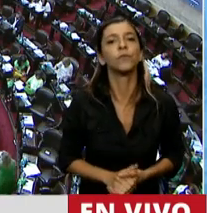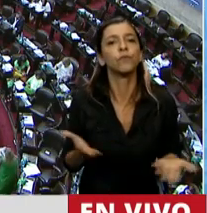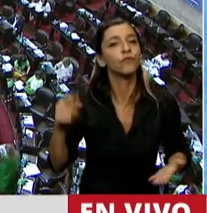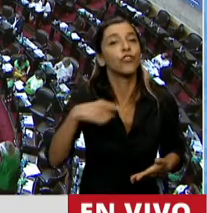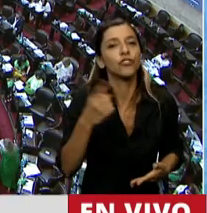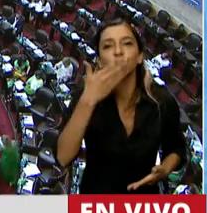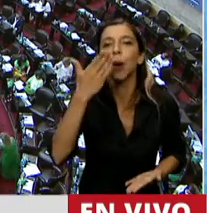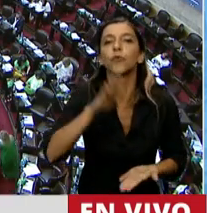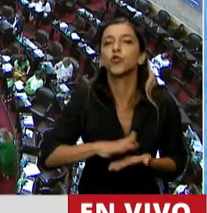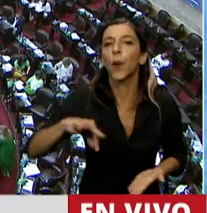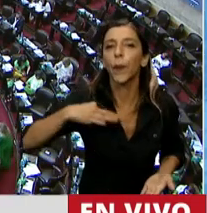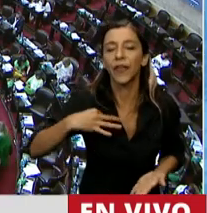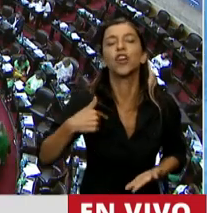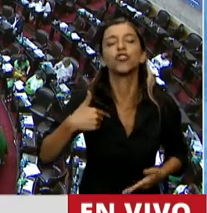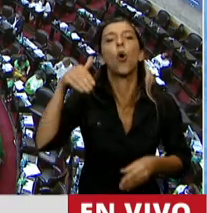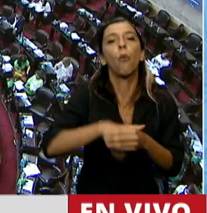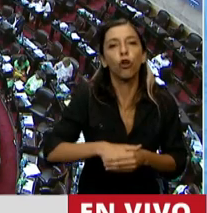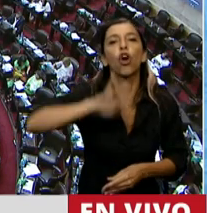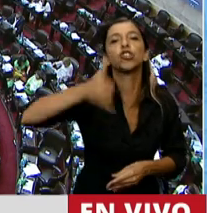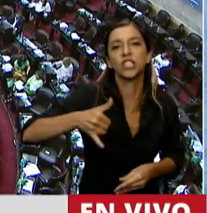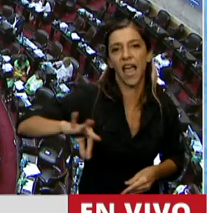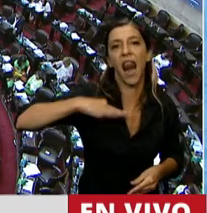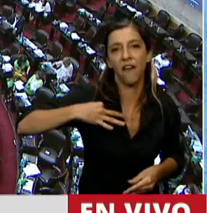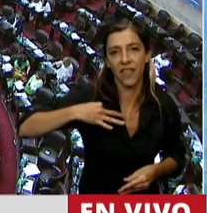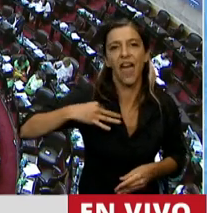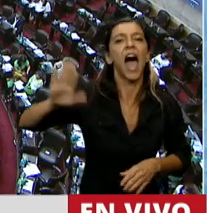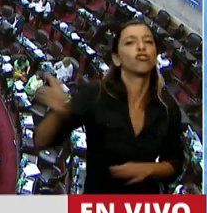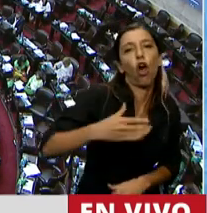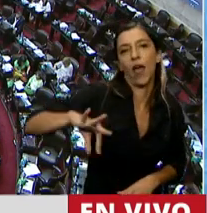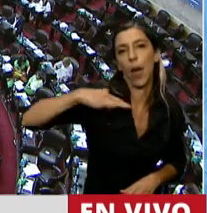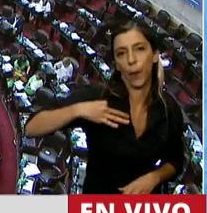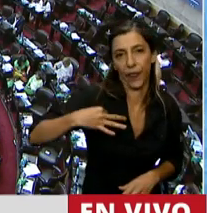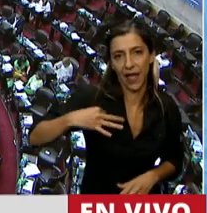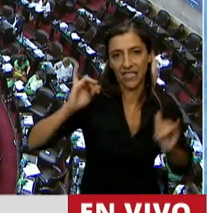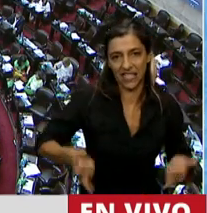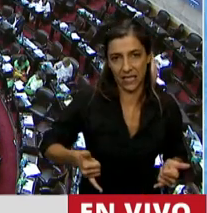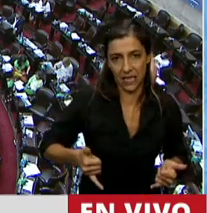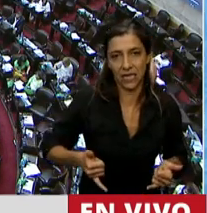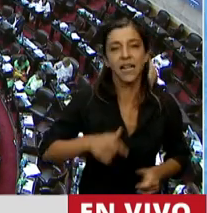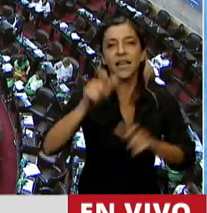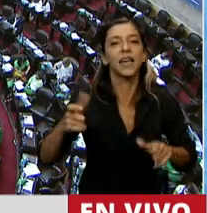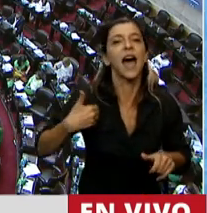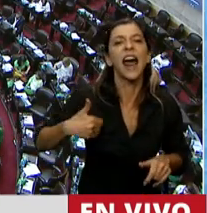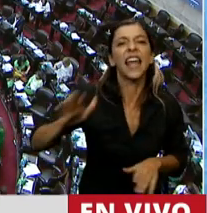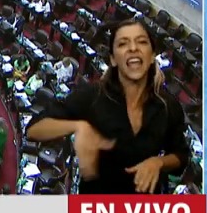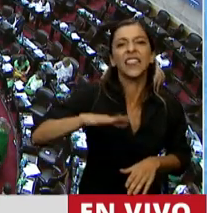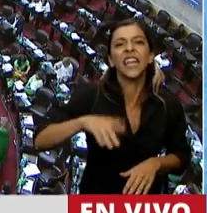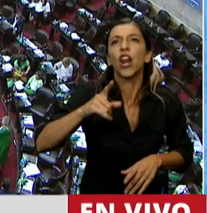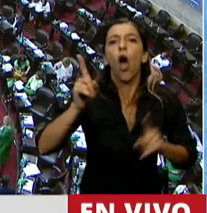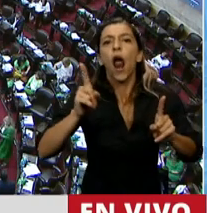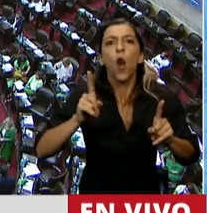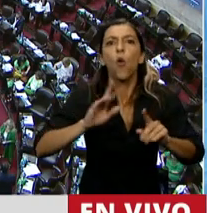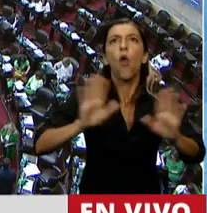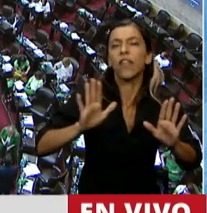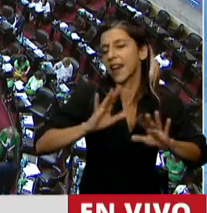trata de la vida. Yo voto por ella. Sí a la vida, a las vidas, a todas las vidas. Ni un argentino menos. Gracias